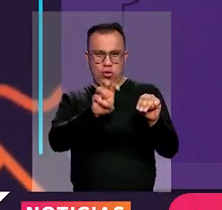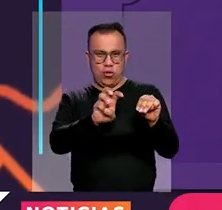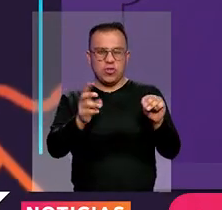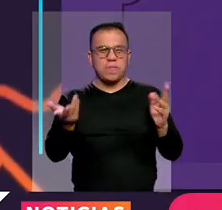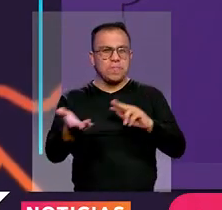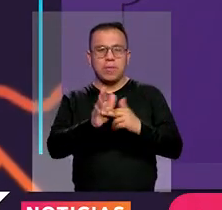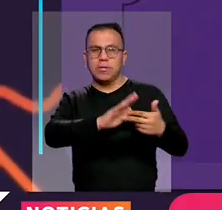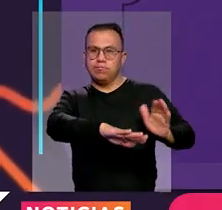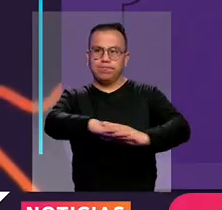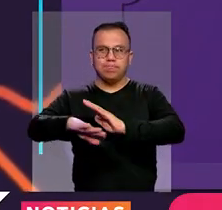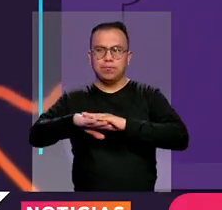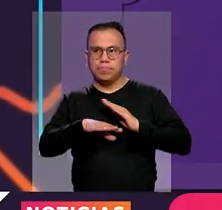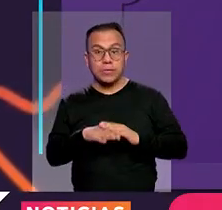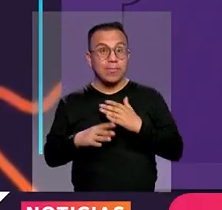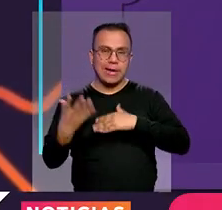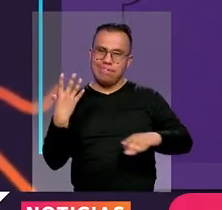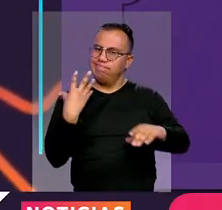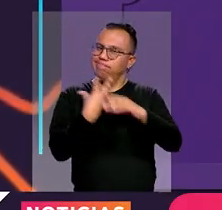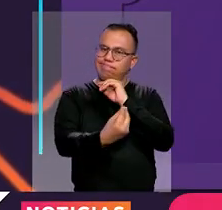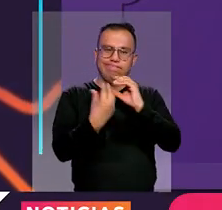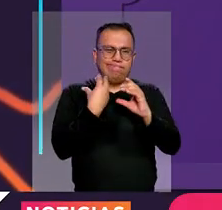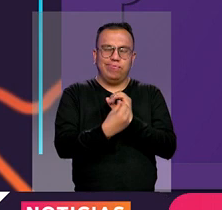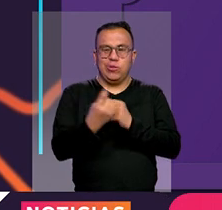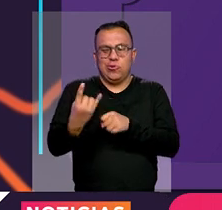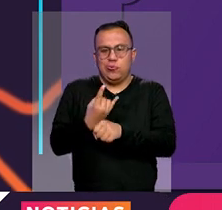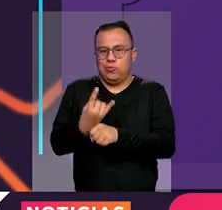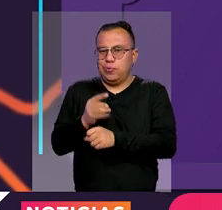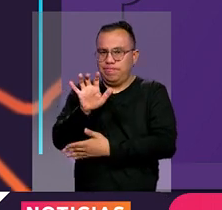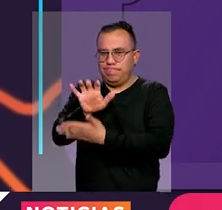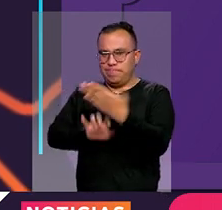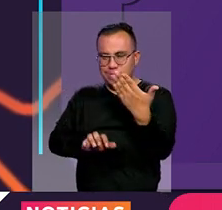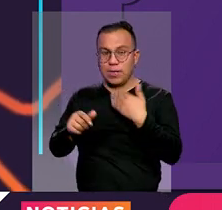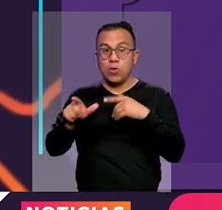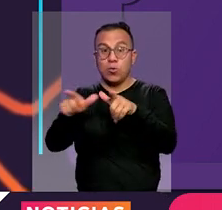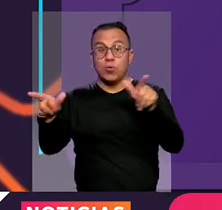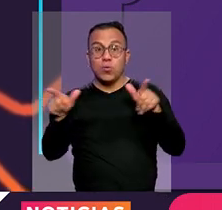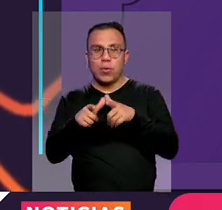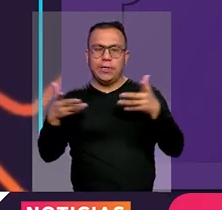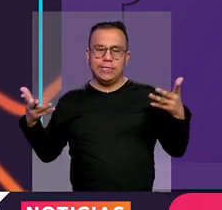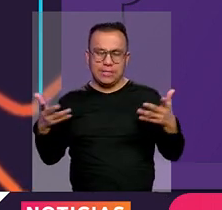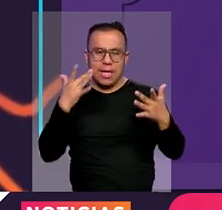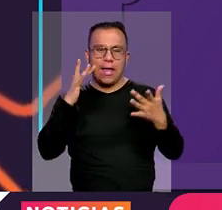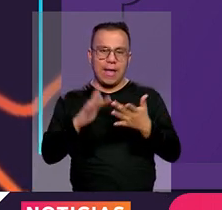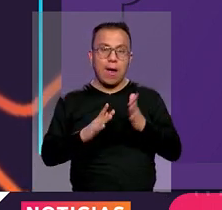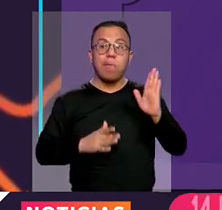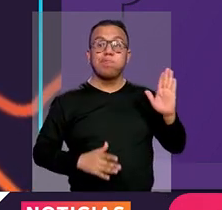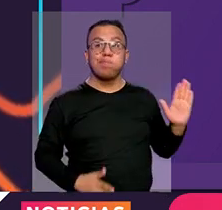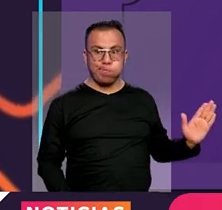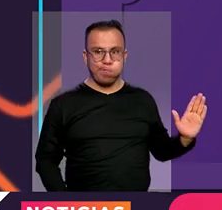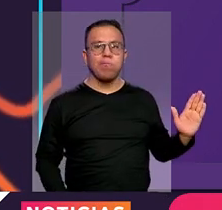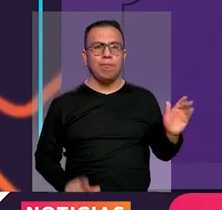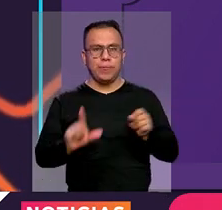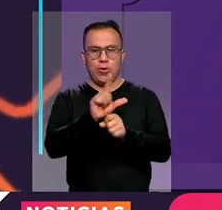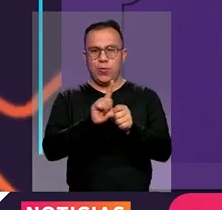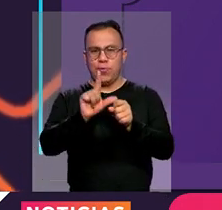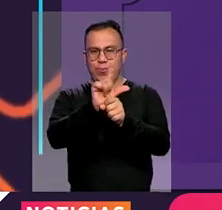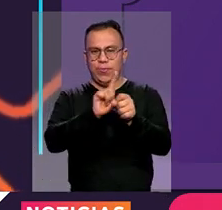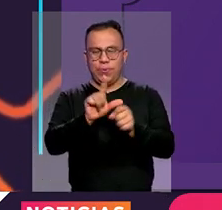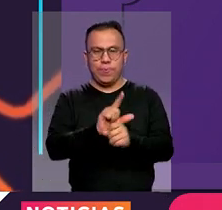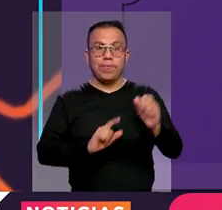se han emitido recomendaciones de evacuación y restricción de uso. A 14 predios localizados en zonas de ladera en las siguientes localidades.